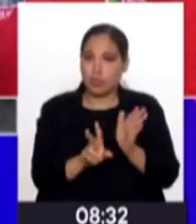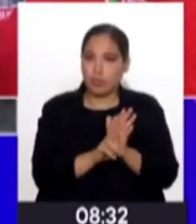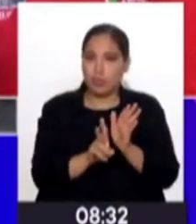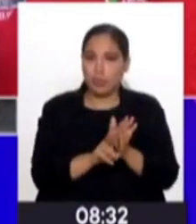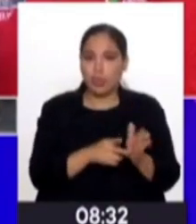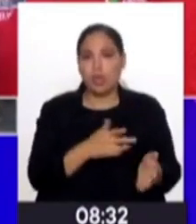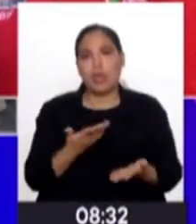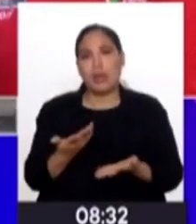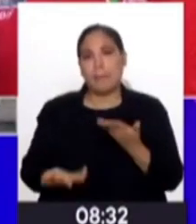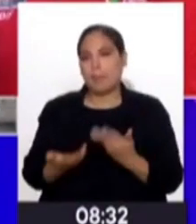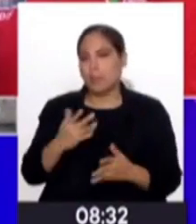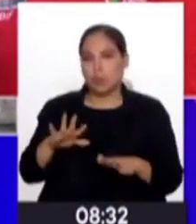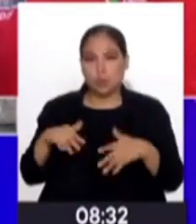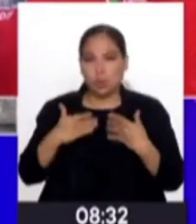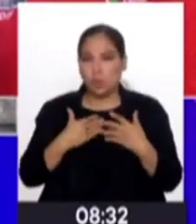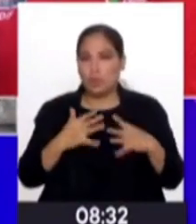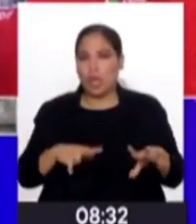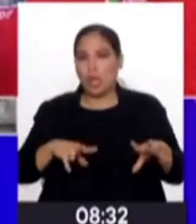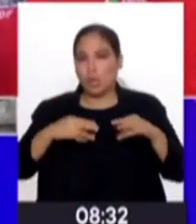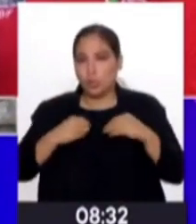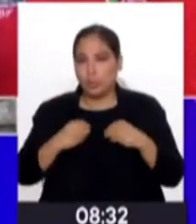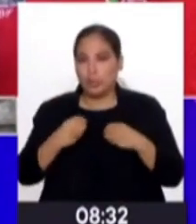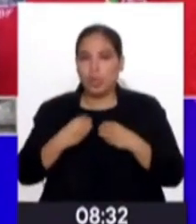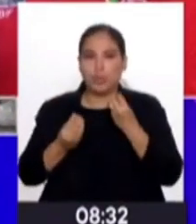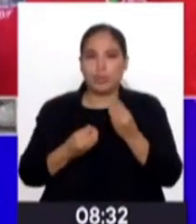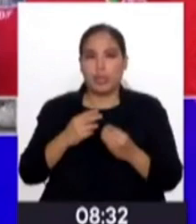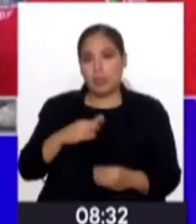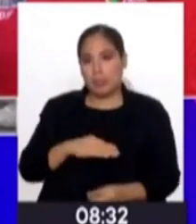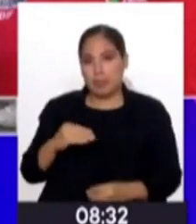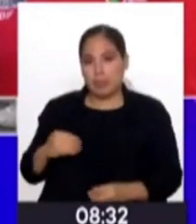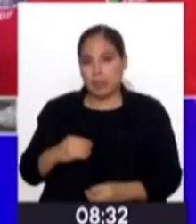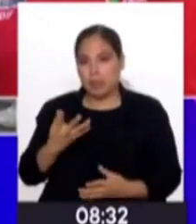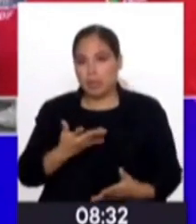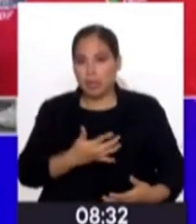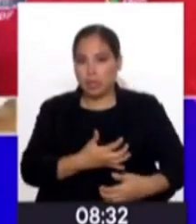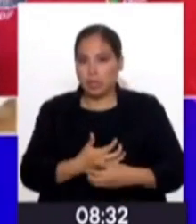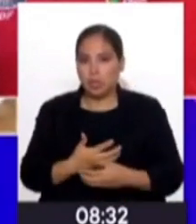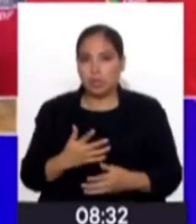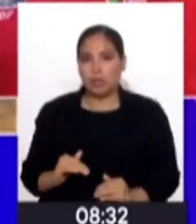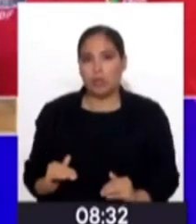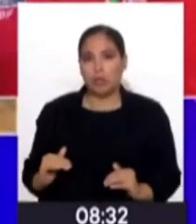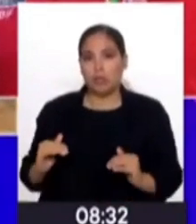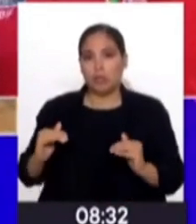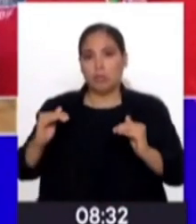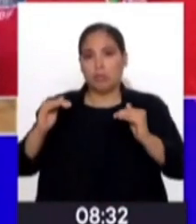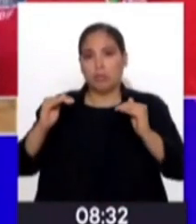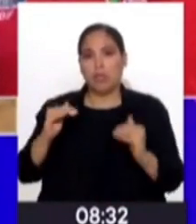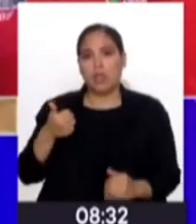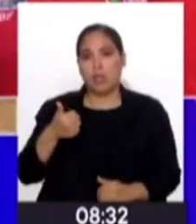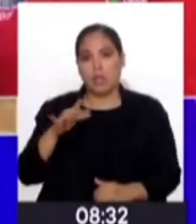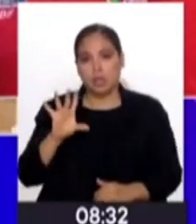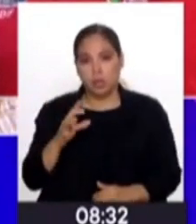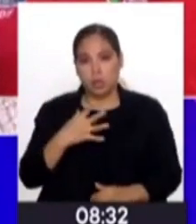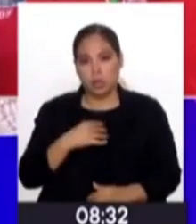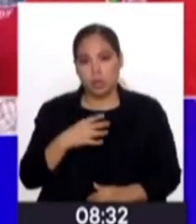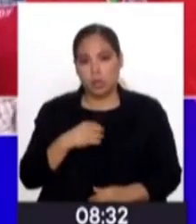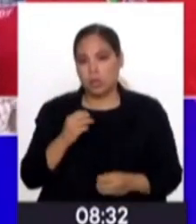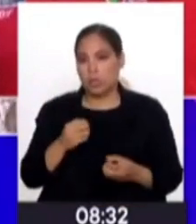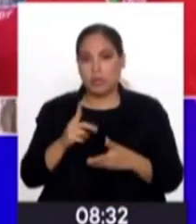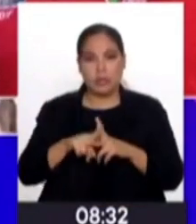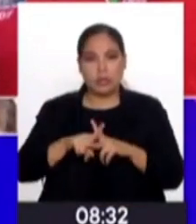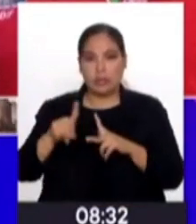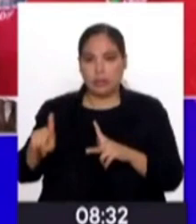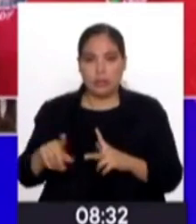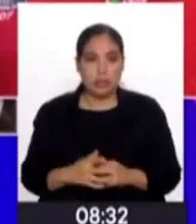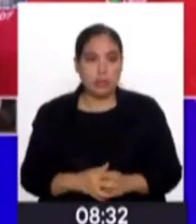poder judicial, todos los trámites a veces engorrosos, pues los pequeños llegan a cumplir los 18 años de edad y bueno, y ya tienen que dejar este centro de acogida.